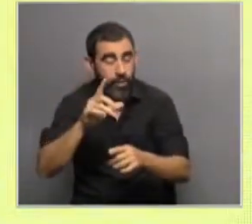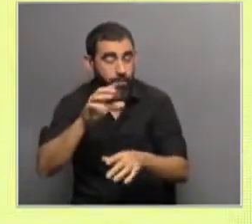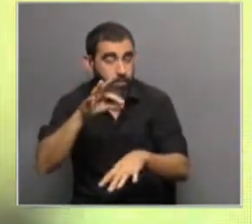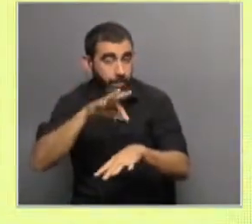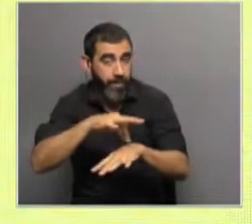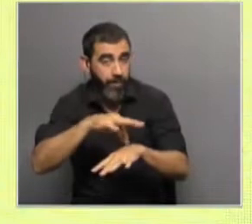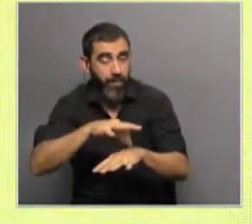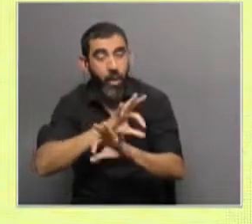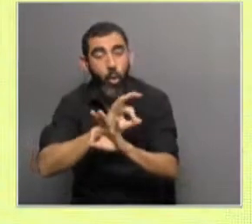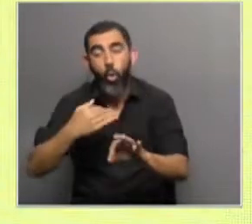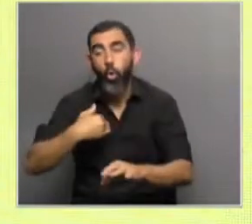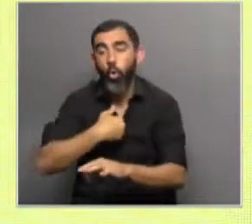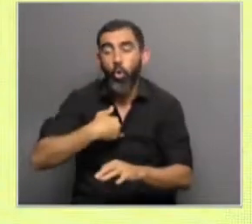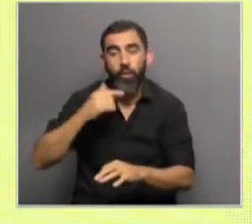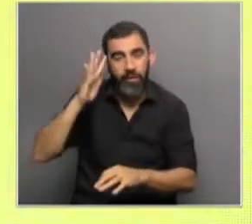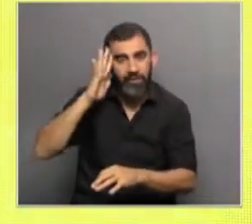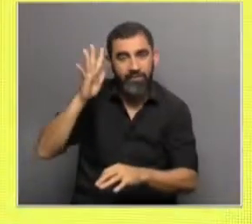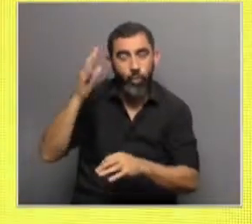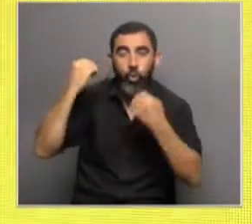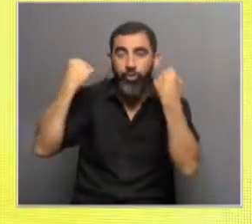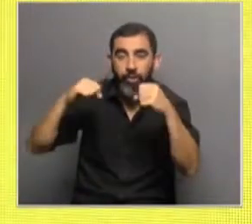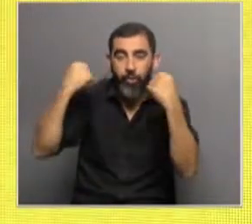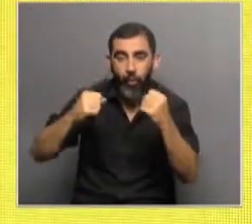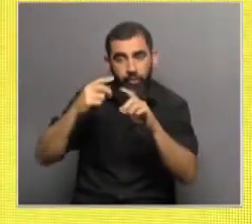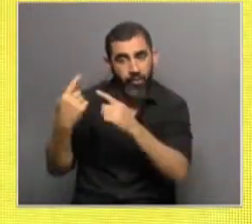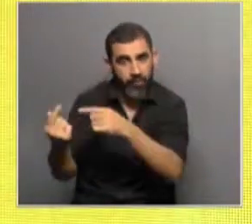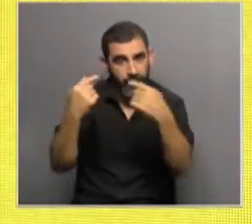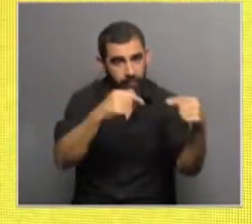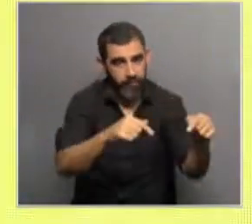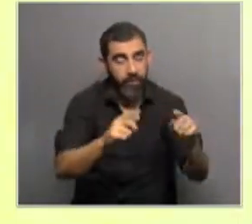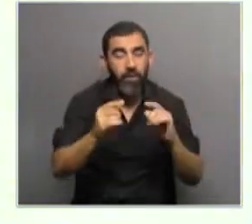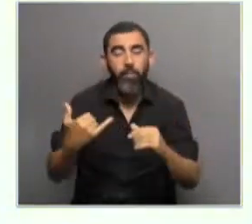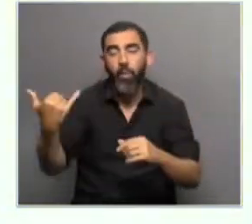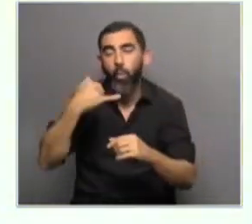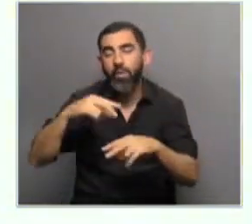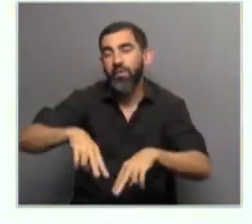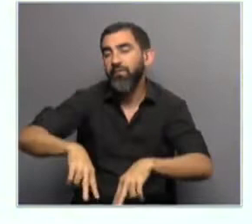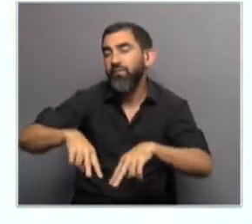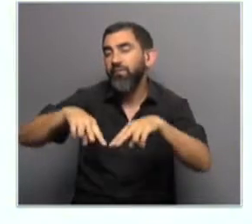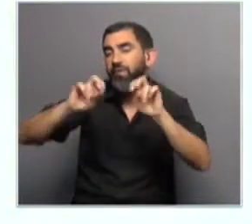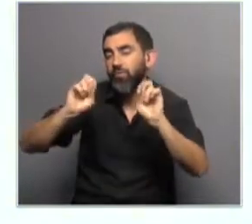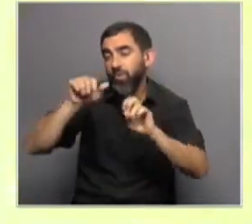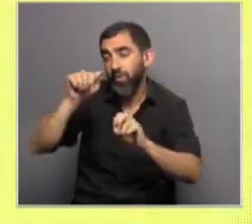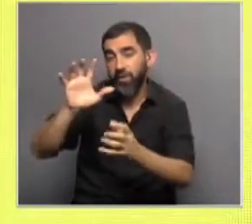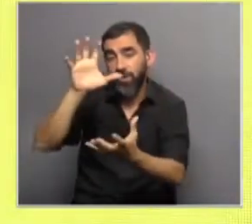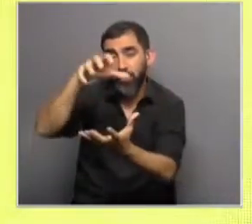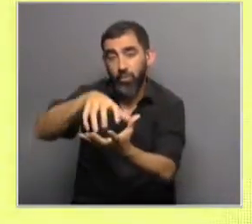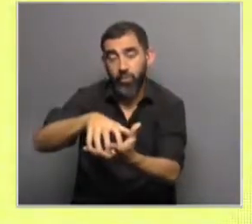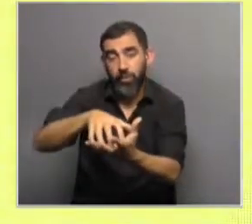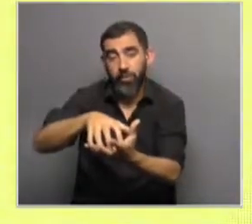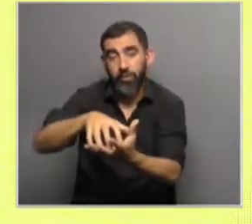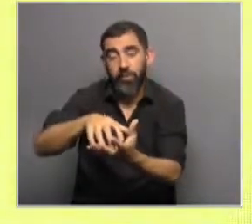y el rol del psicólogo del deporte y, bueno, también nos cuenta un poco del área de investigación que tienen allí en el